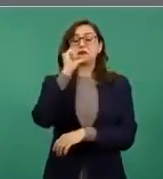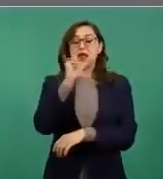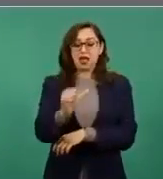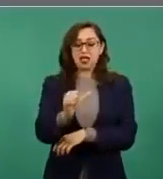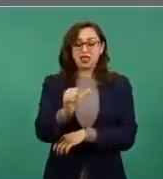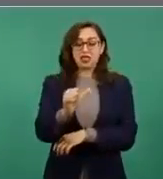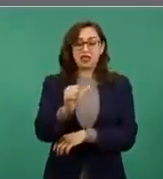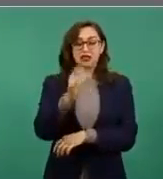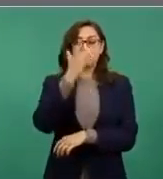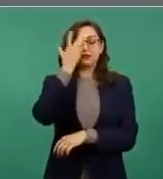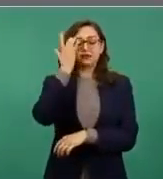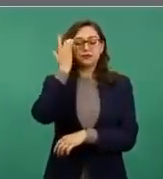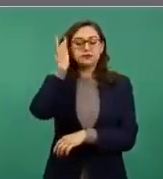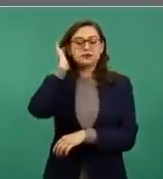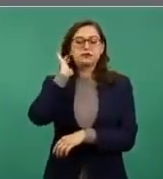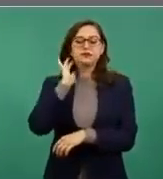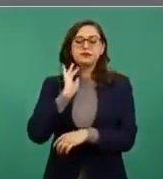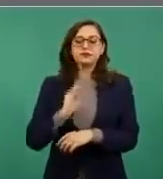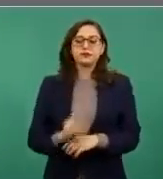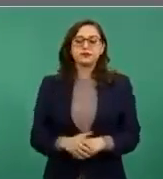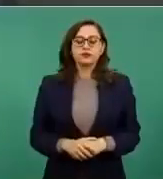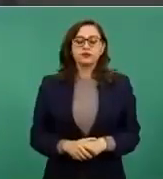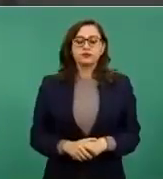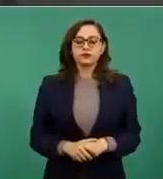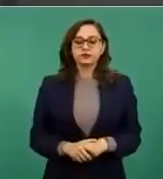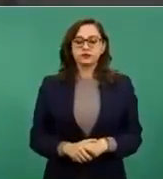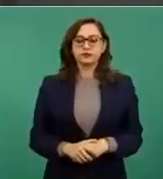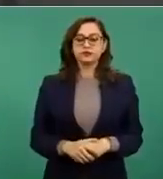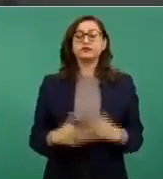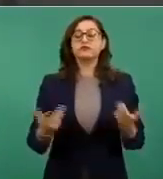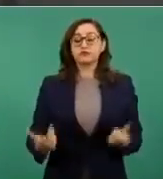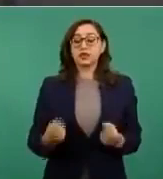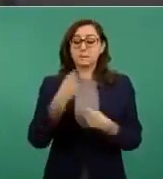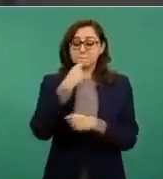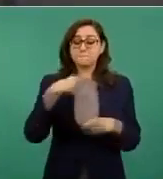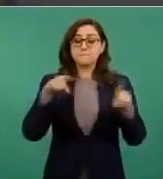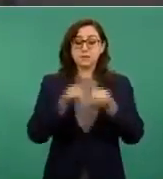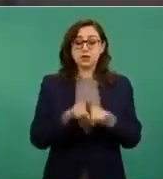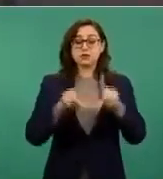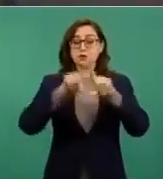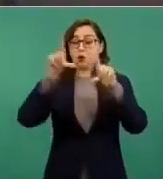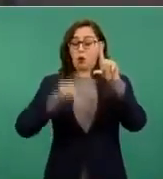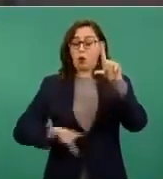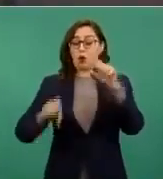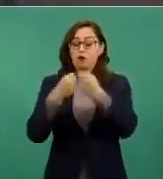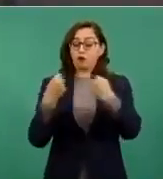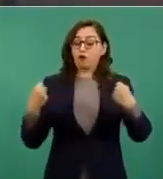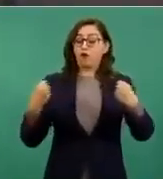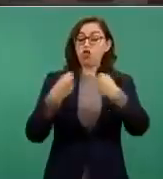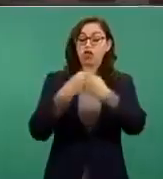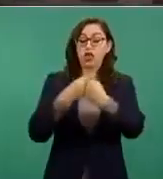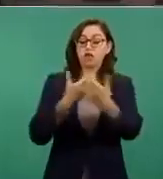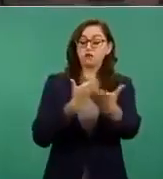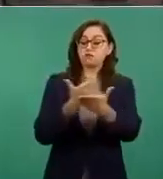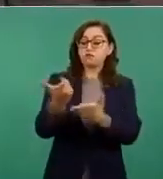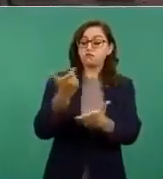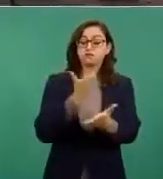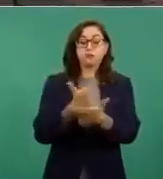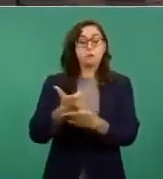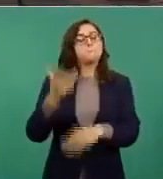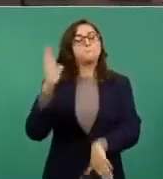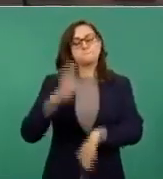en la zona fronteriza ha crecido más del doble